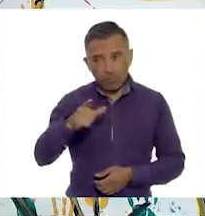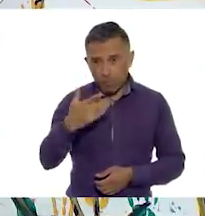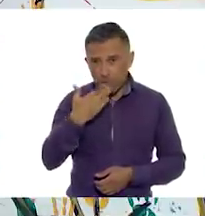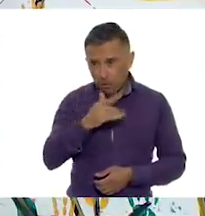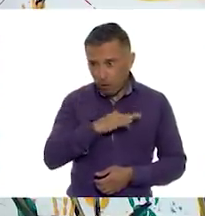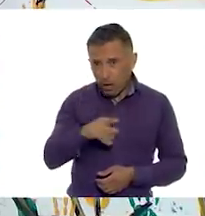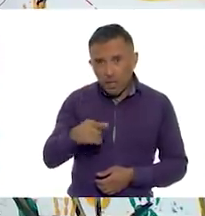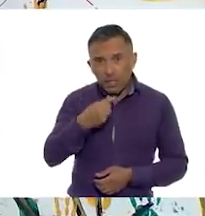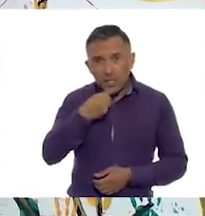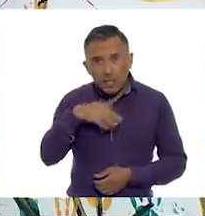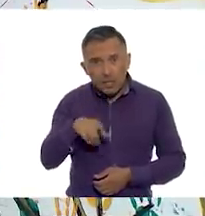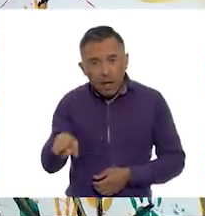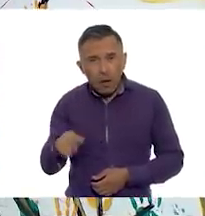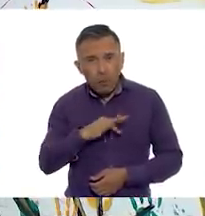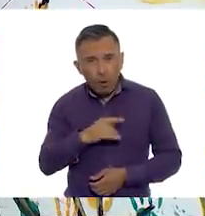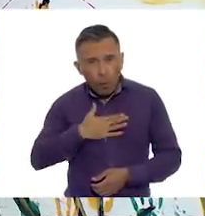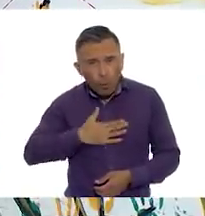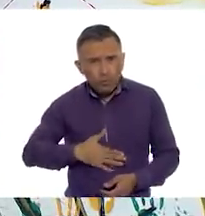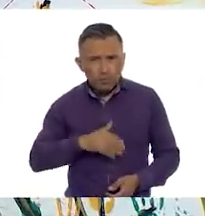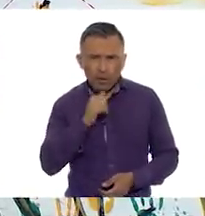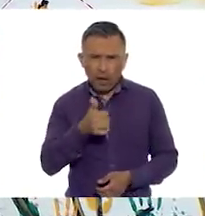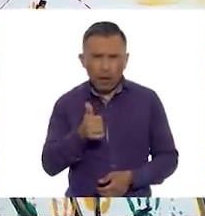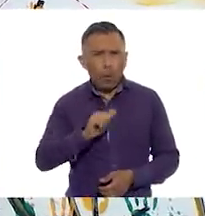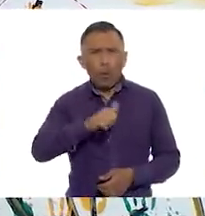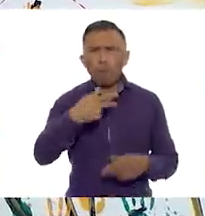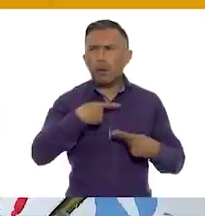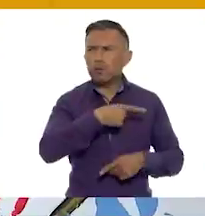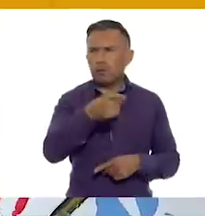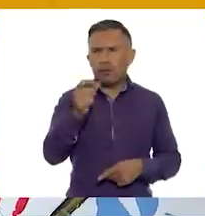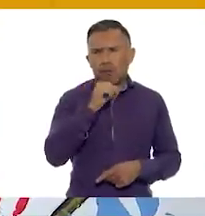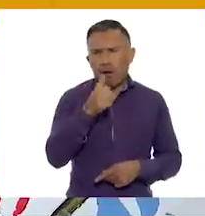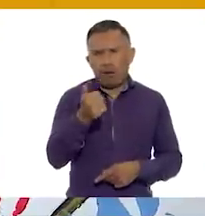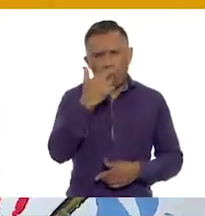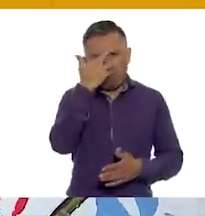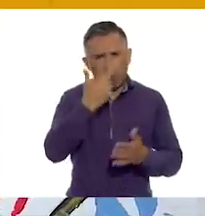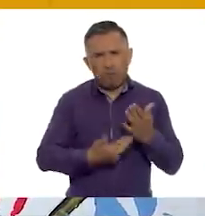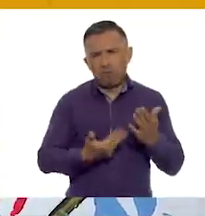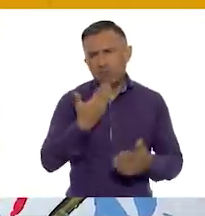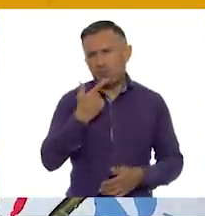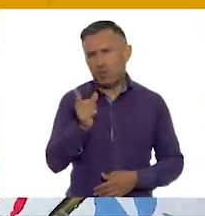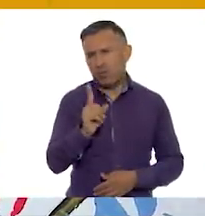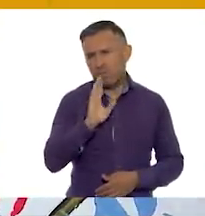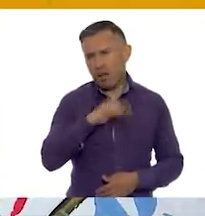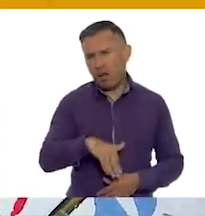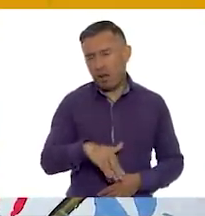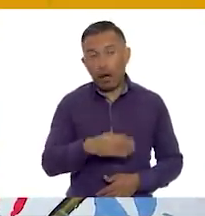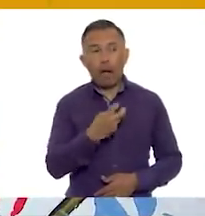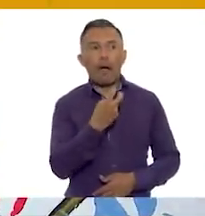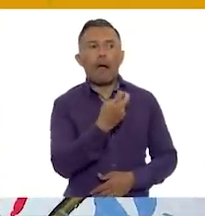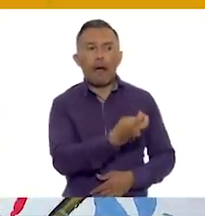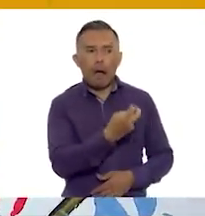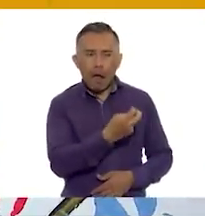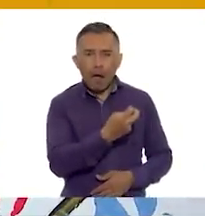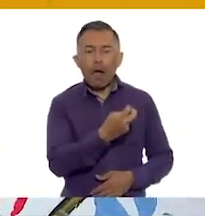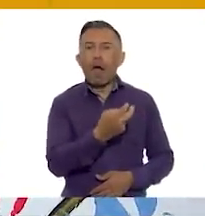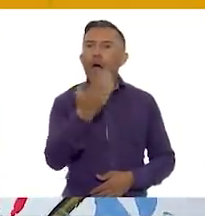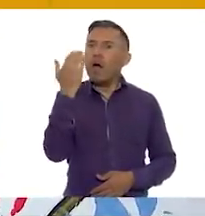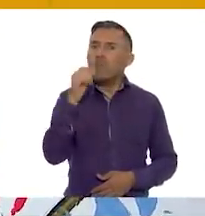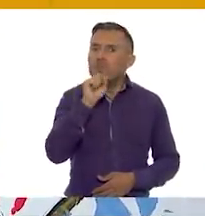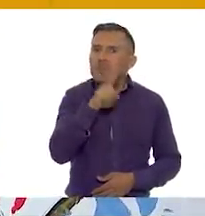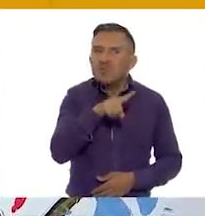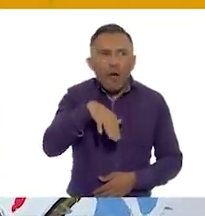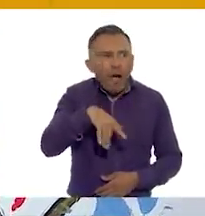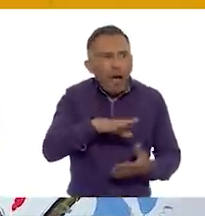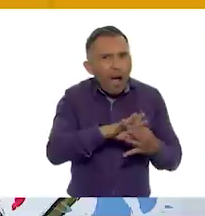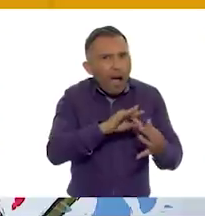la niña ni para cualquier persona. ¡Exactamente! Como unos niños y niñas que se estaban burlando de la niña que